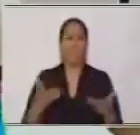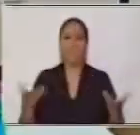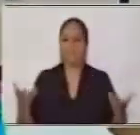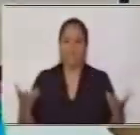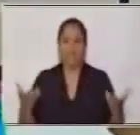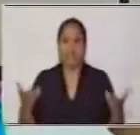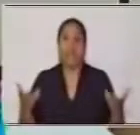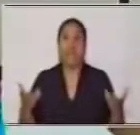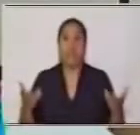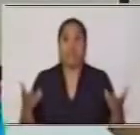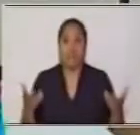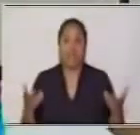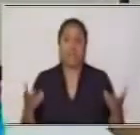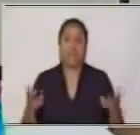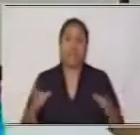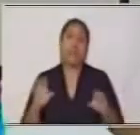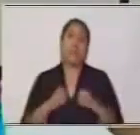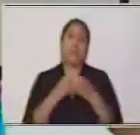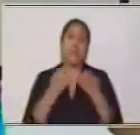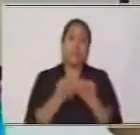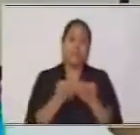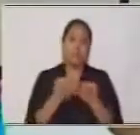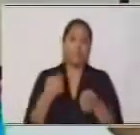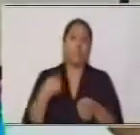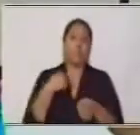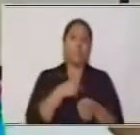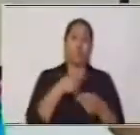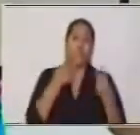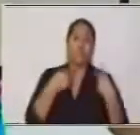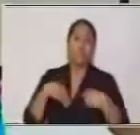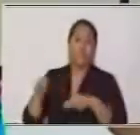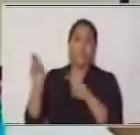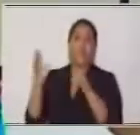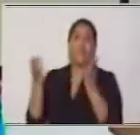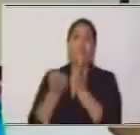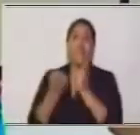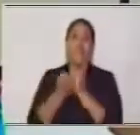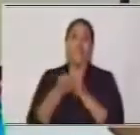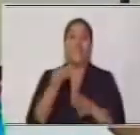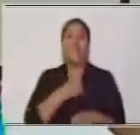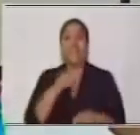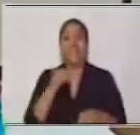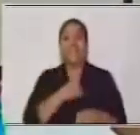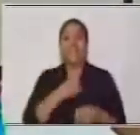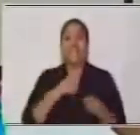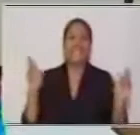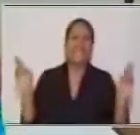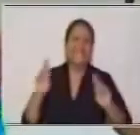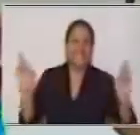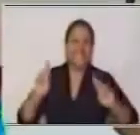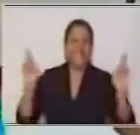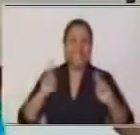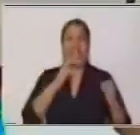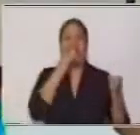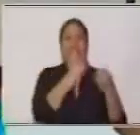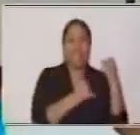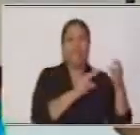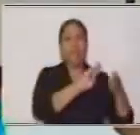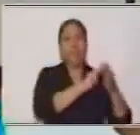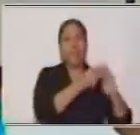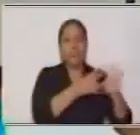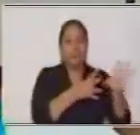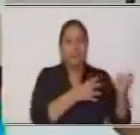entonces es cuando estamos en la escuela, nos dan ganas de que ya toquen para recreo, para dejar la clase de matemática un